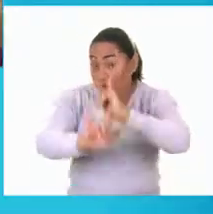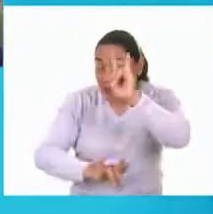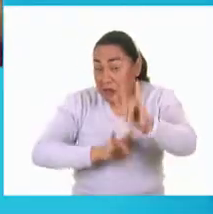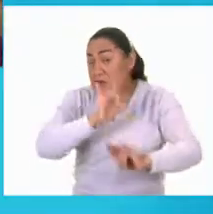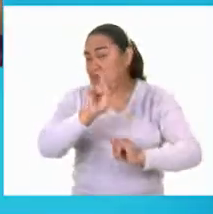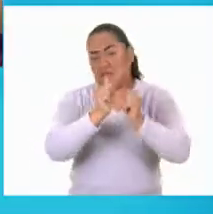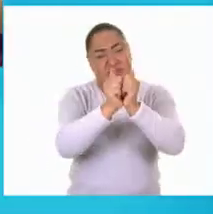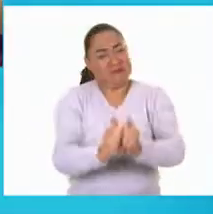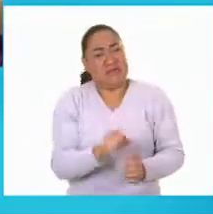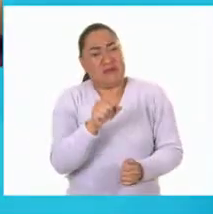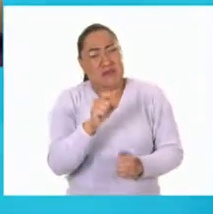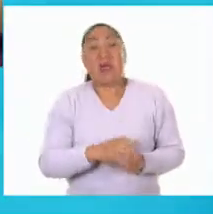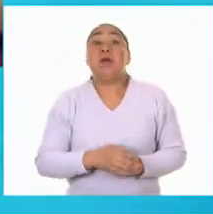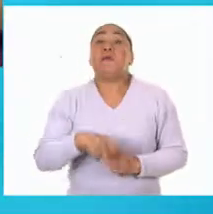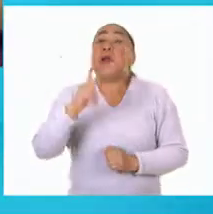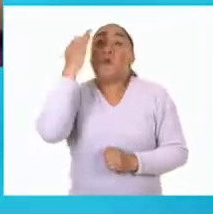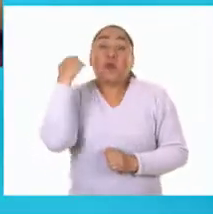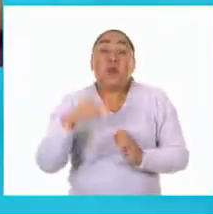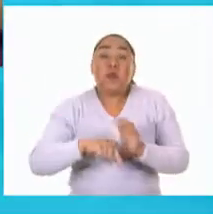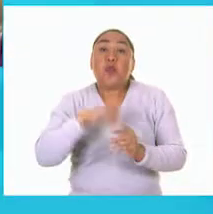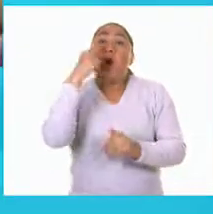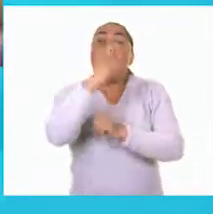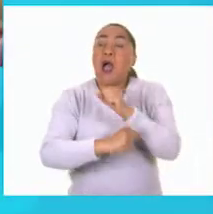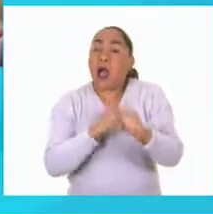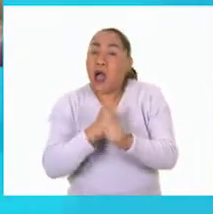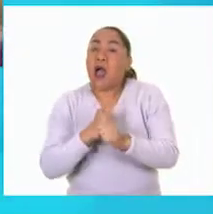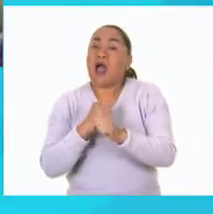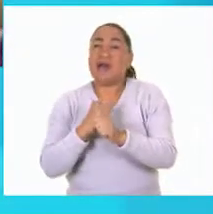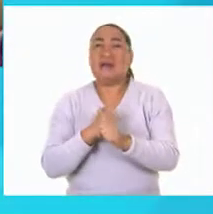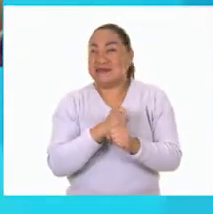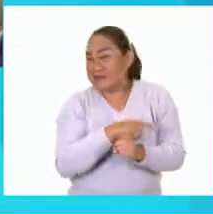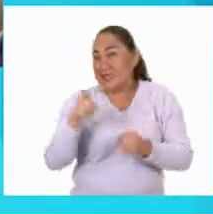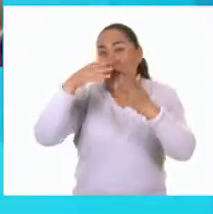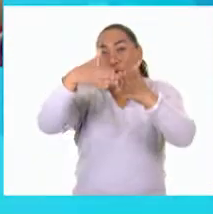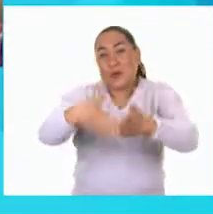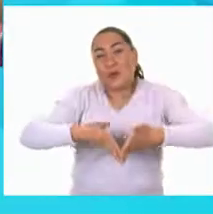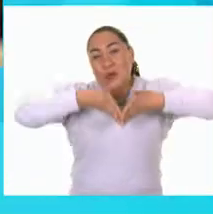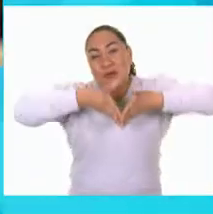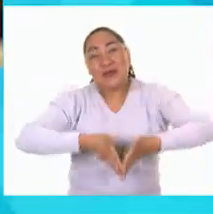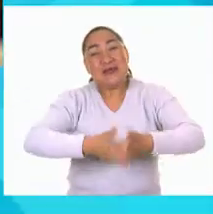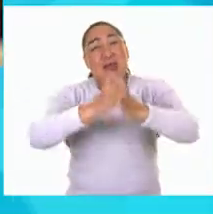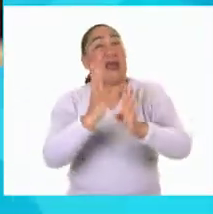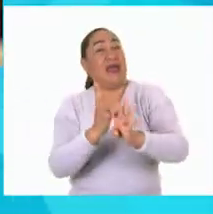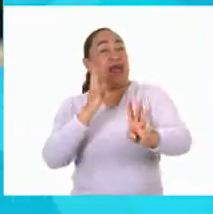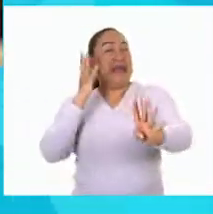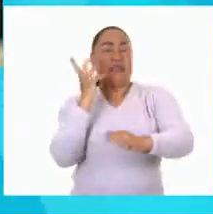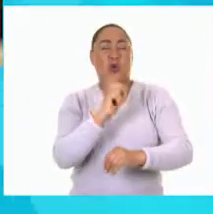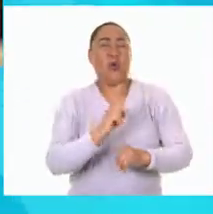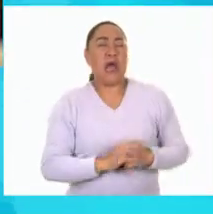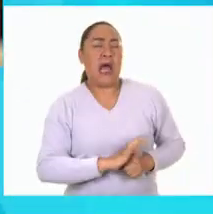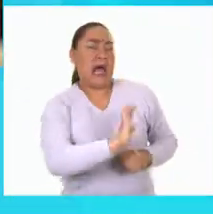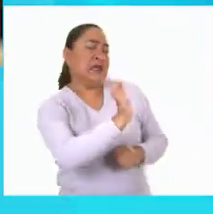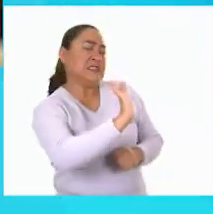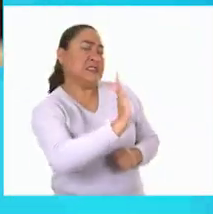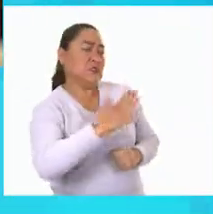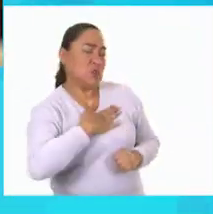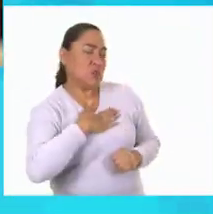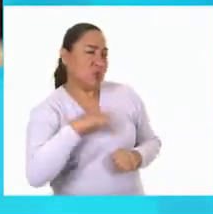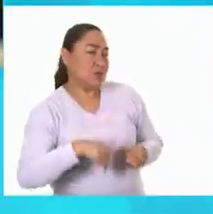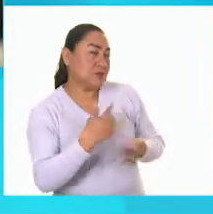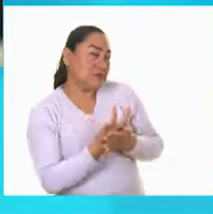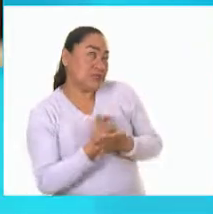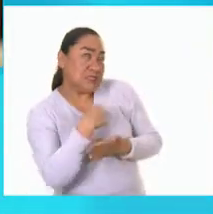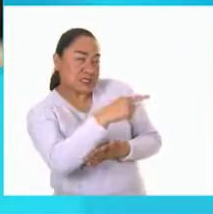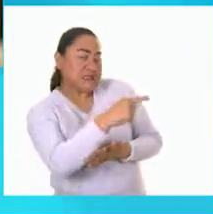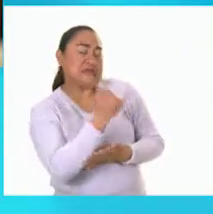en ningún lado. Pero solo vienen una vez al año, Steph. ¡Vamos a la canoa! ¡Antes de que se haga fila! No, no, no. Yo aquí te espero. Esos